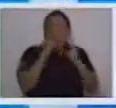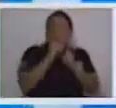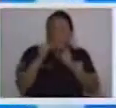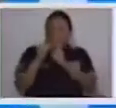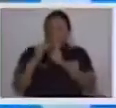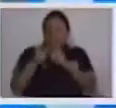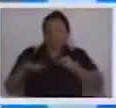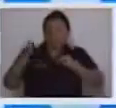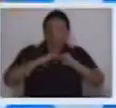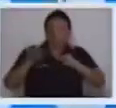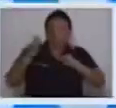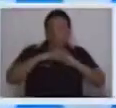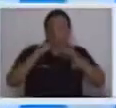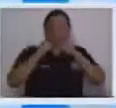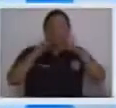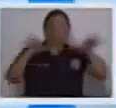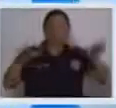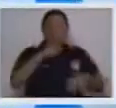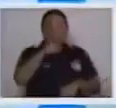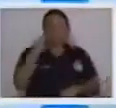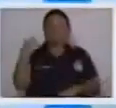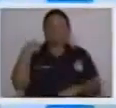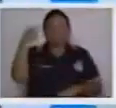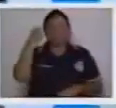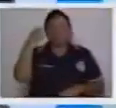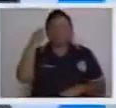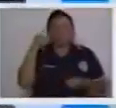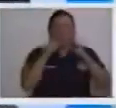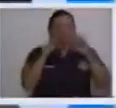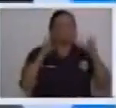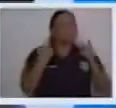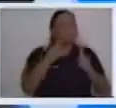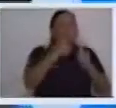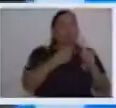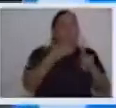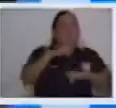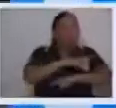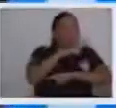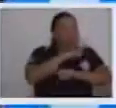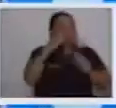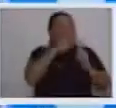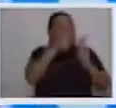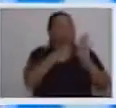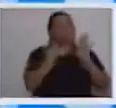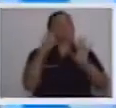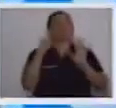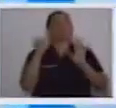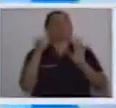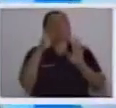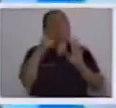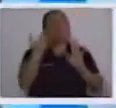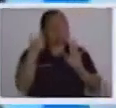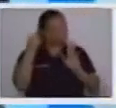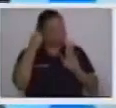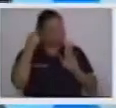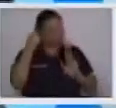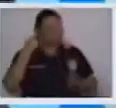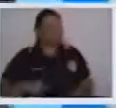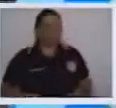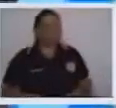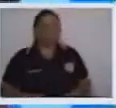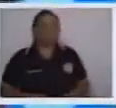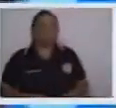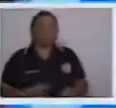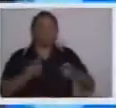darle muchos más animales a la mamá. ¿Qué animales les gustaría que tuviera? Ustedes digan. Ustedes son libres de ponerle el que ustedes gusten,